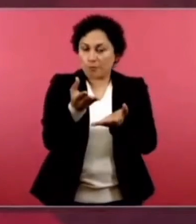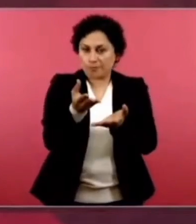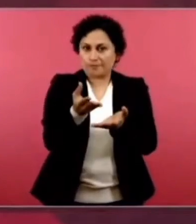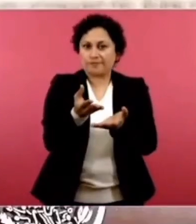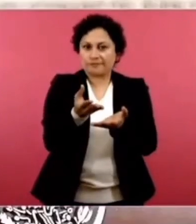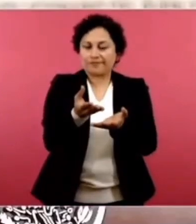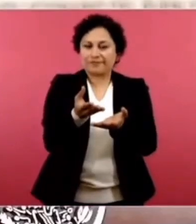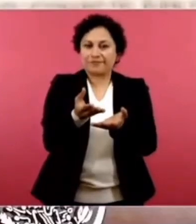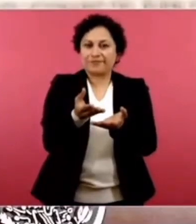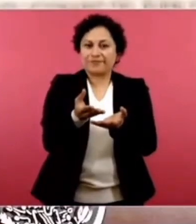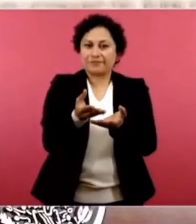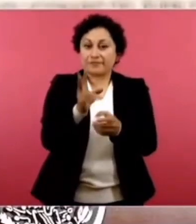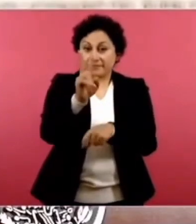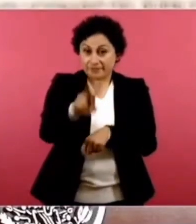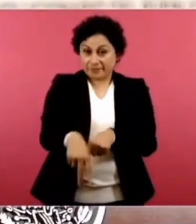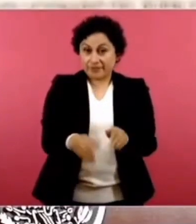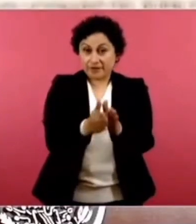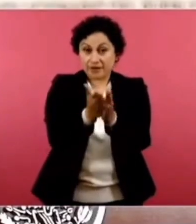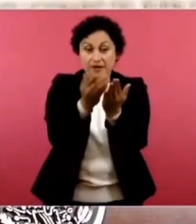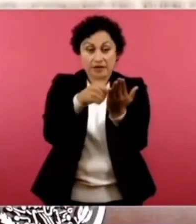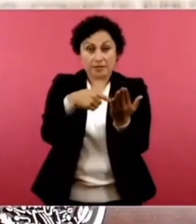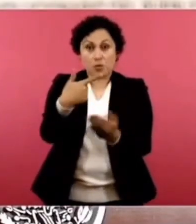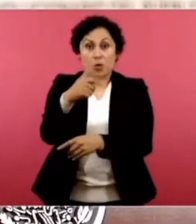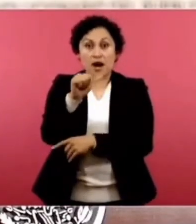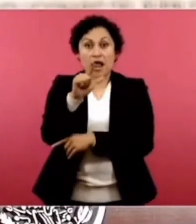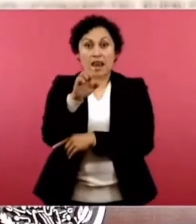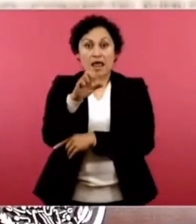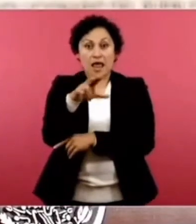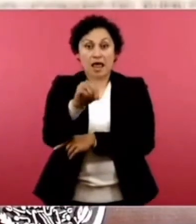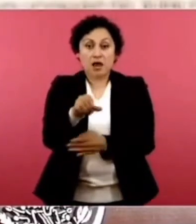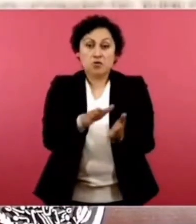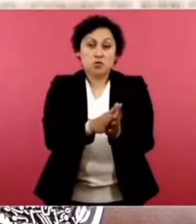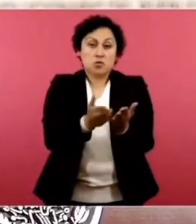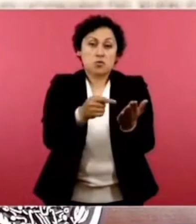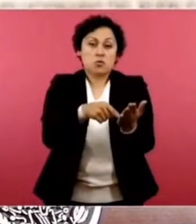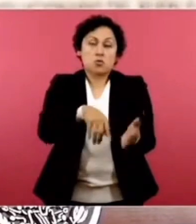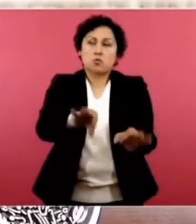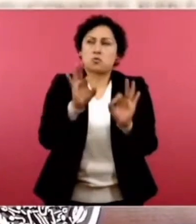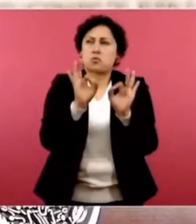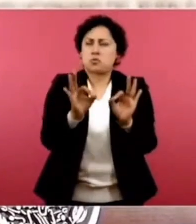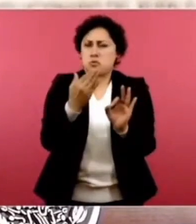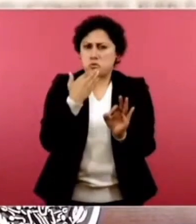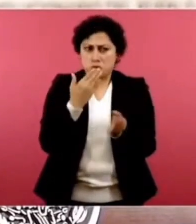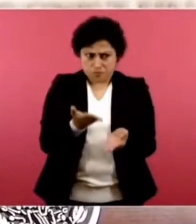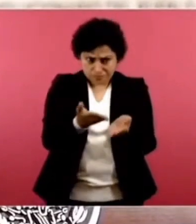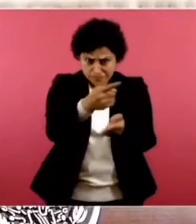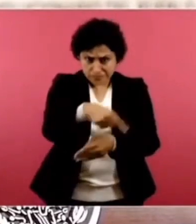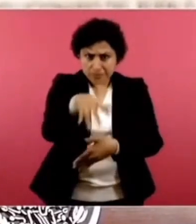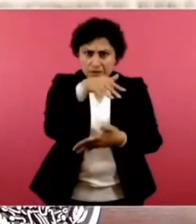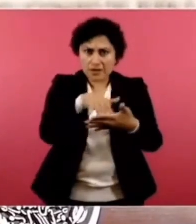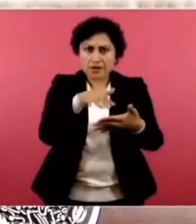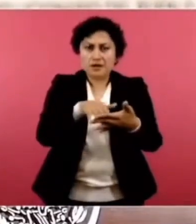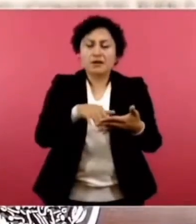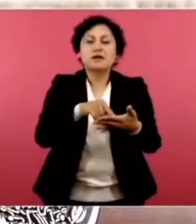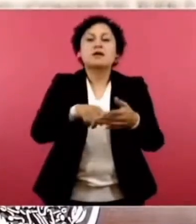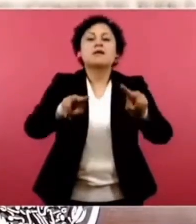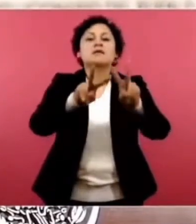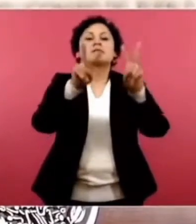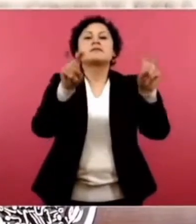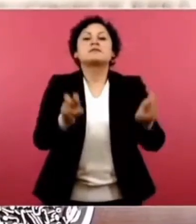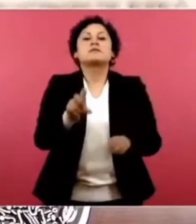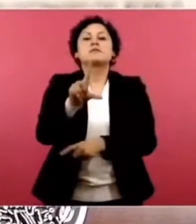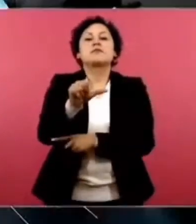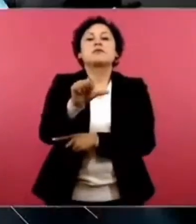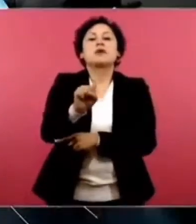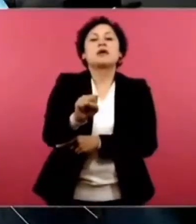Es bueno el libro de Galeano, que no solo escribió ese, pero es un clásico. Las venas abiertas. Las